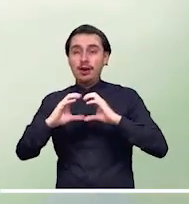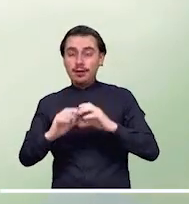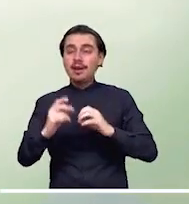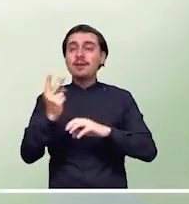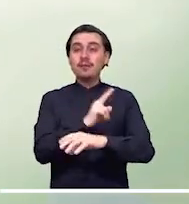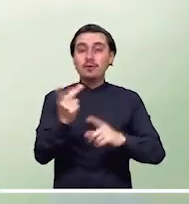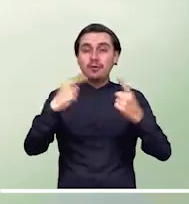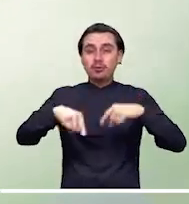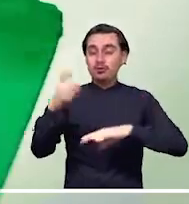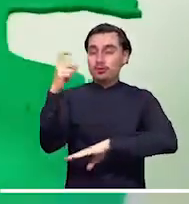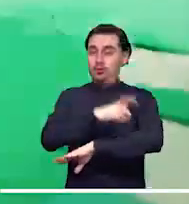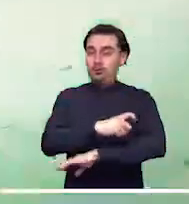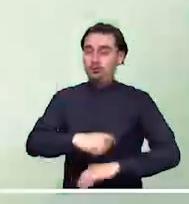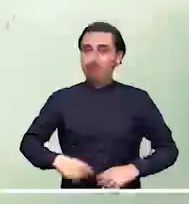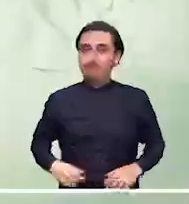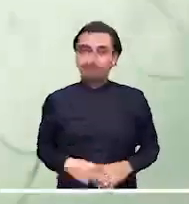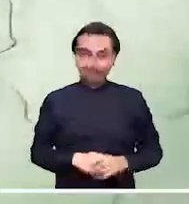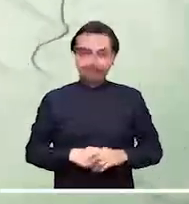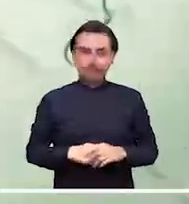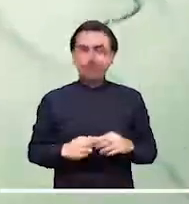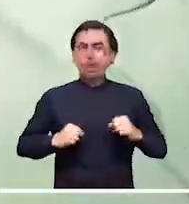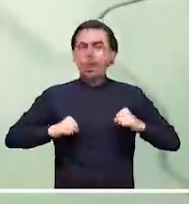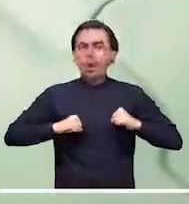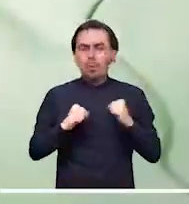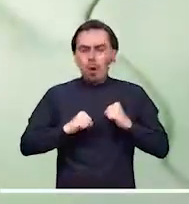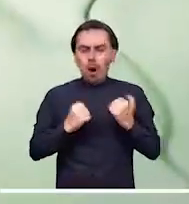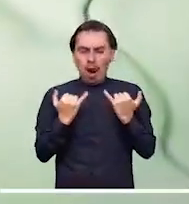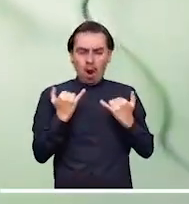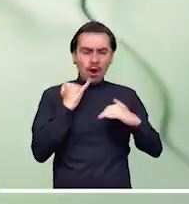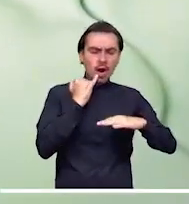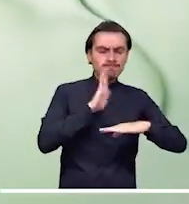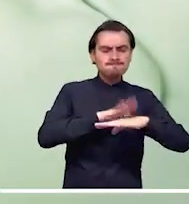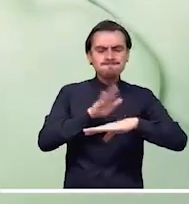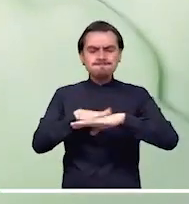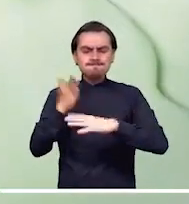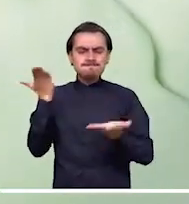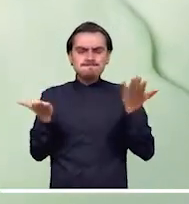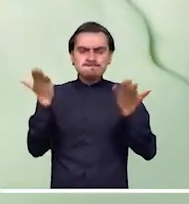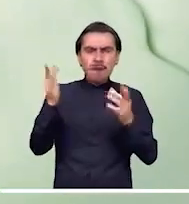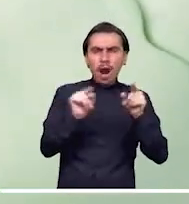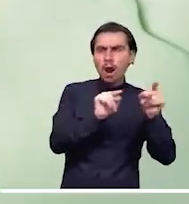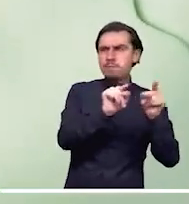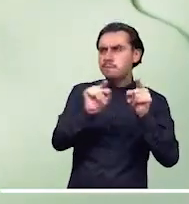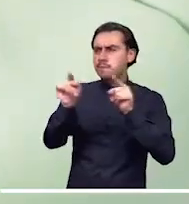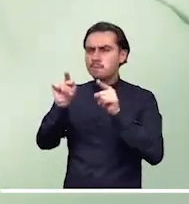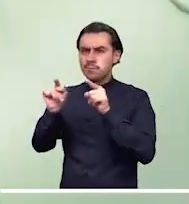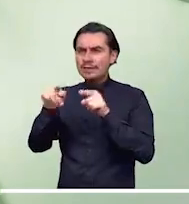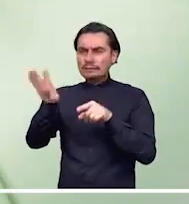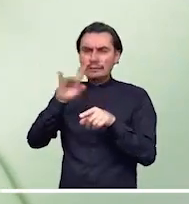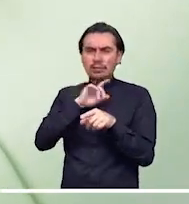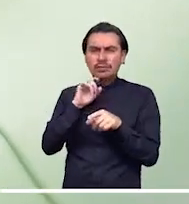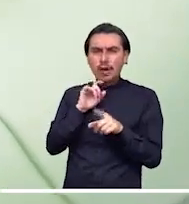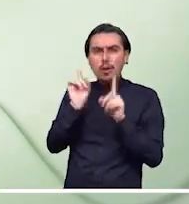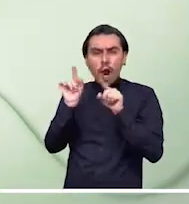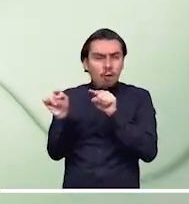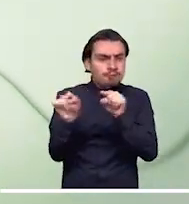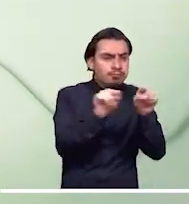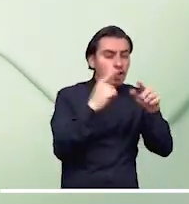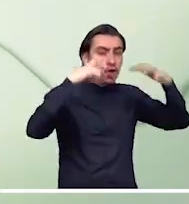Los capitalinos disfrutarán de una mañana con tiempo seco, acompañada por una ligera presencia de nubes. La